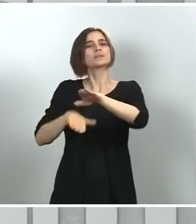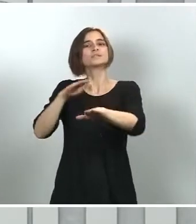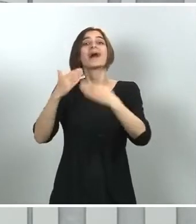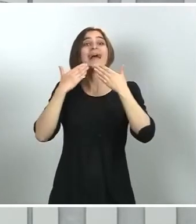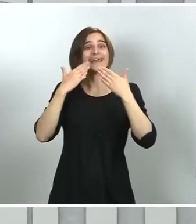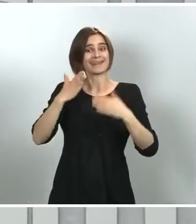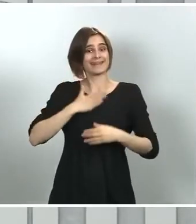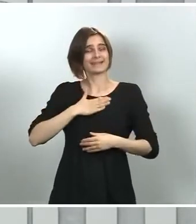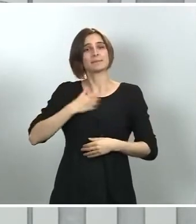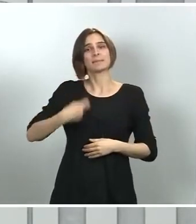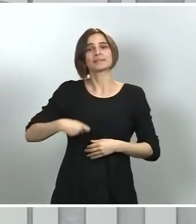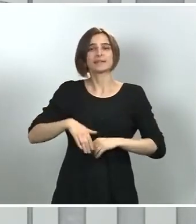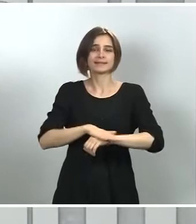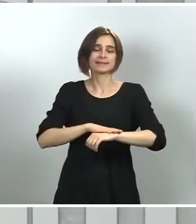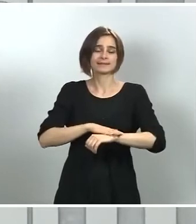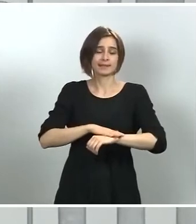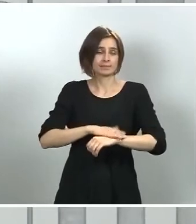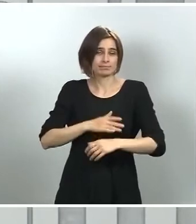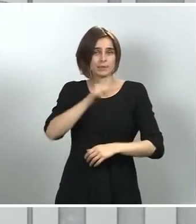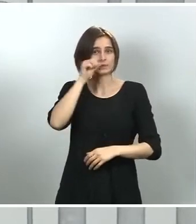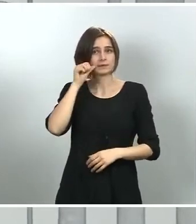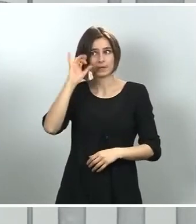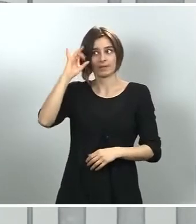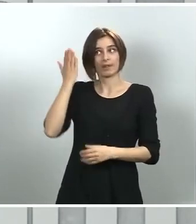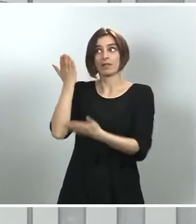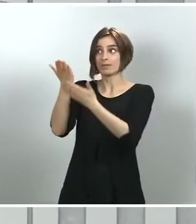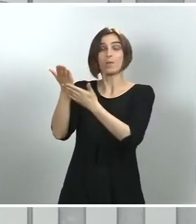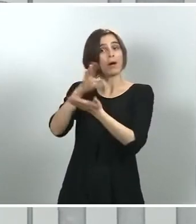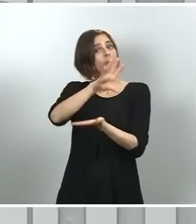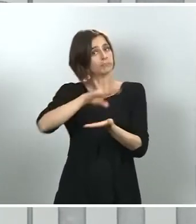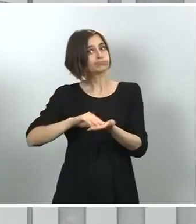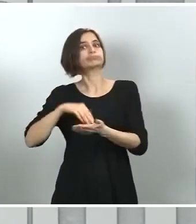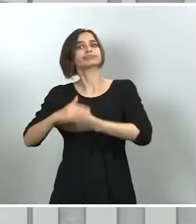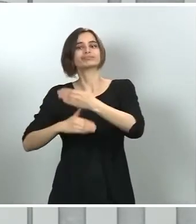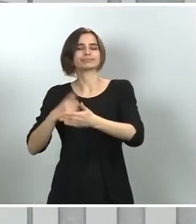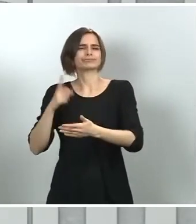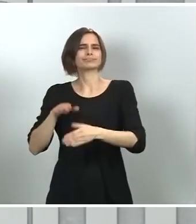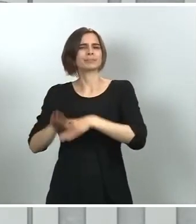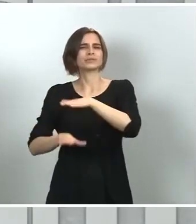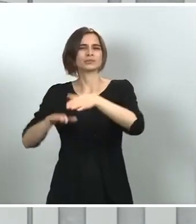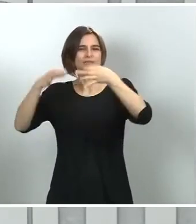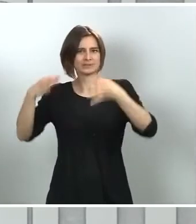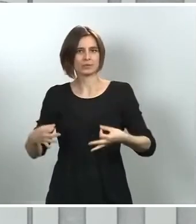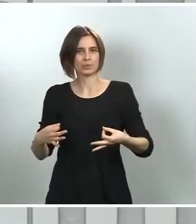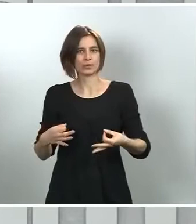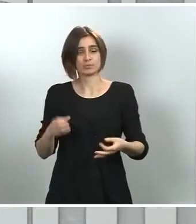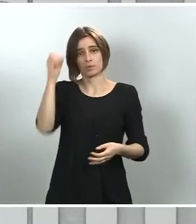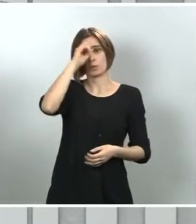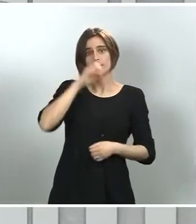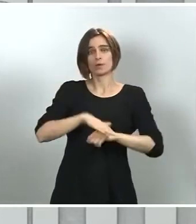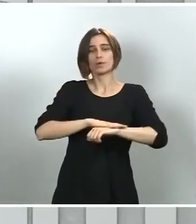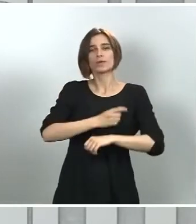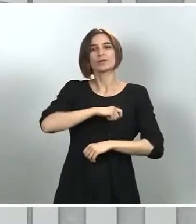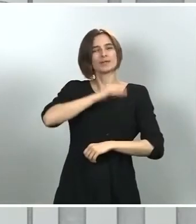presidente Sánchez, han sido pasos seguros, han sido pasos certeros, que desde el criterio del Gobierno de España se dirigen en buena